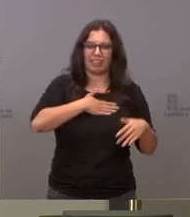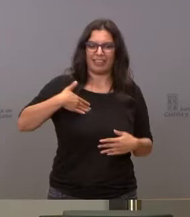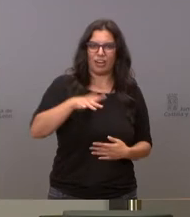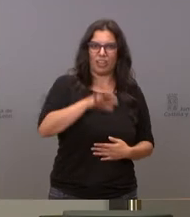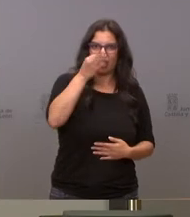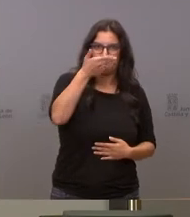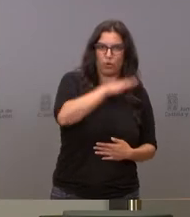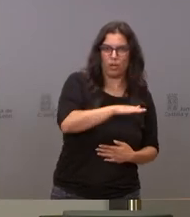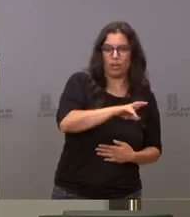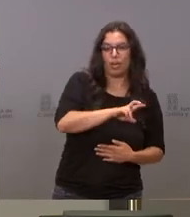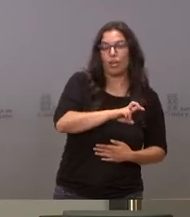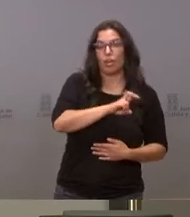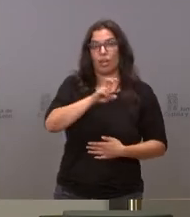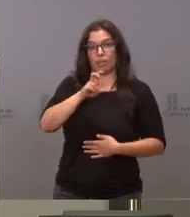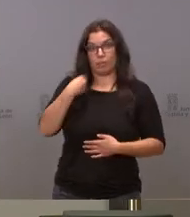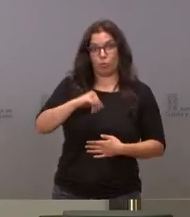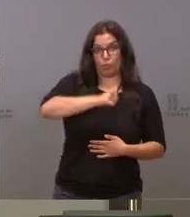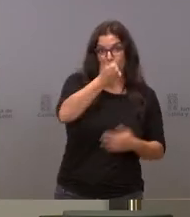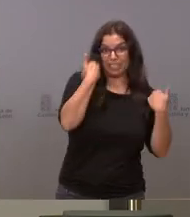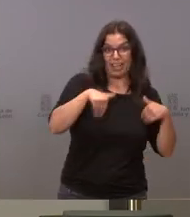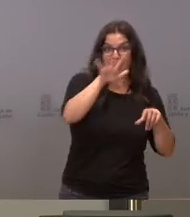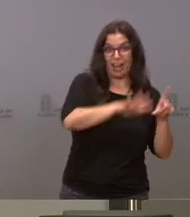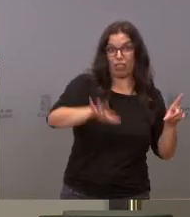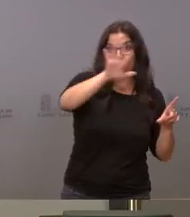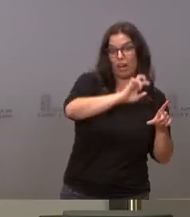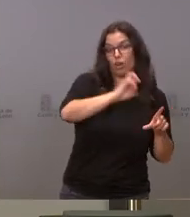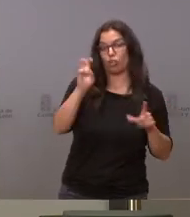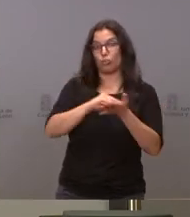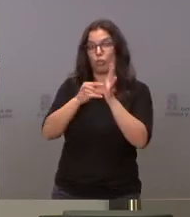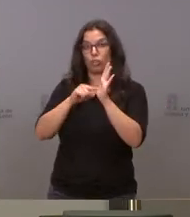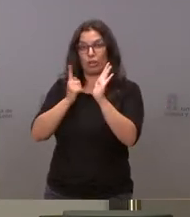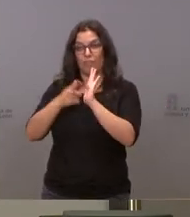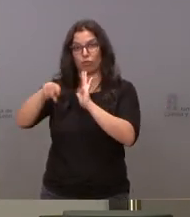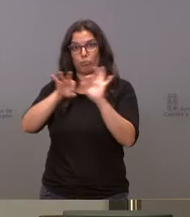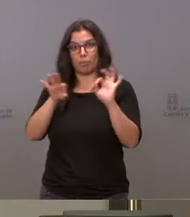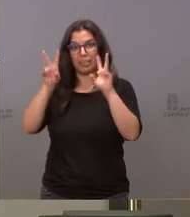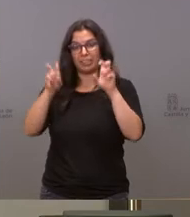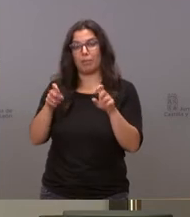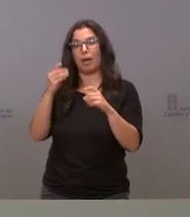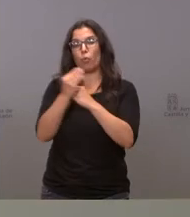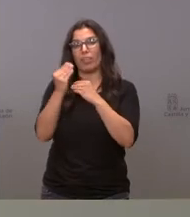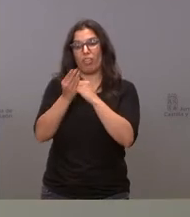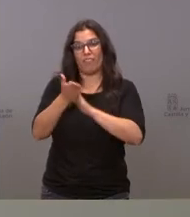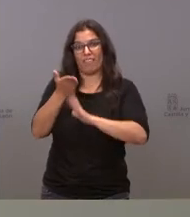parativos que prepara aquí el gobierno gracias bueno en relación a las mascarillas